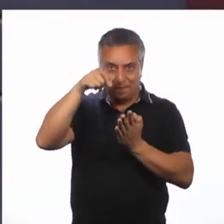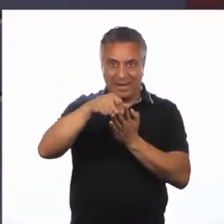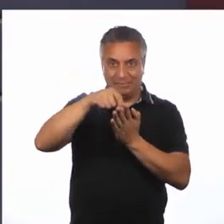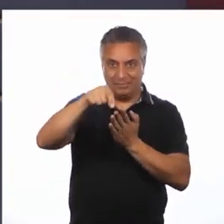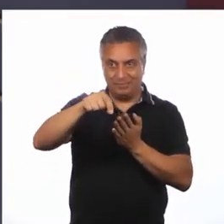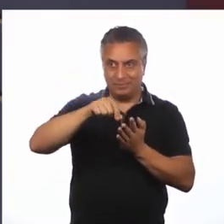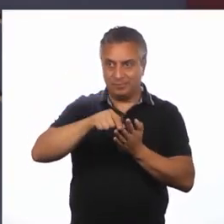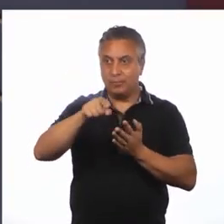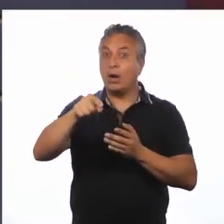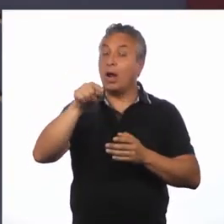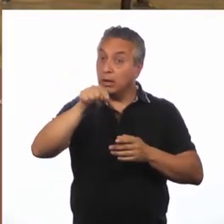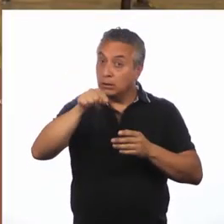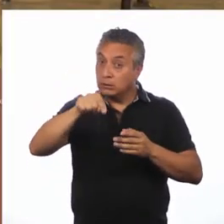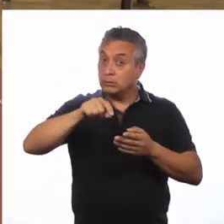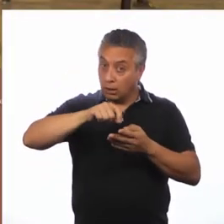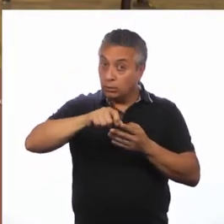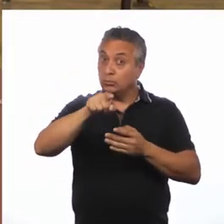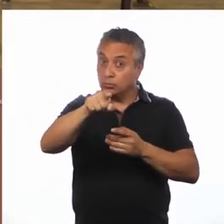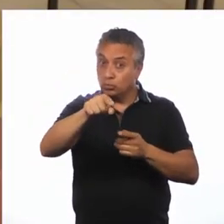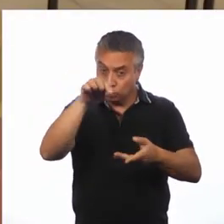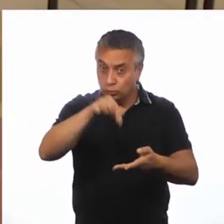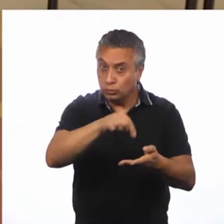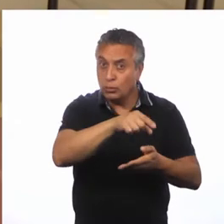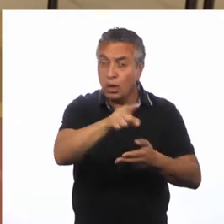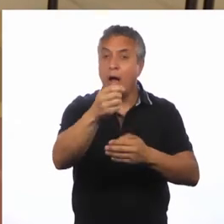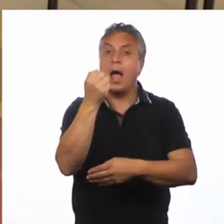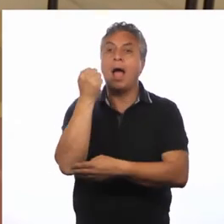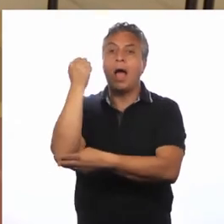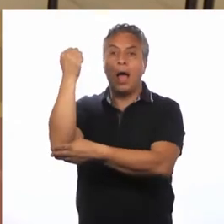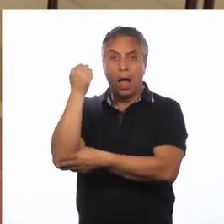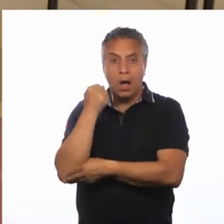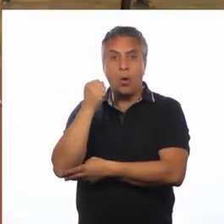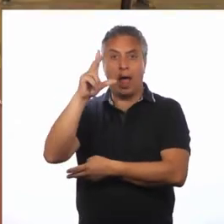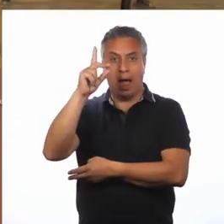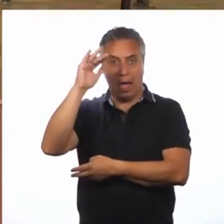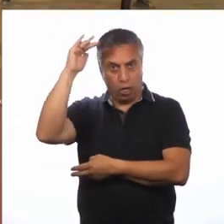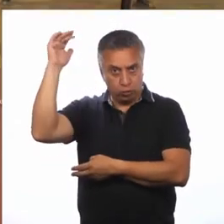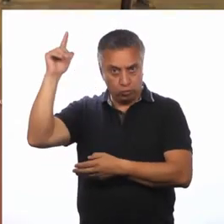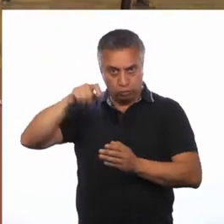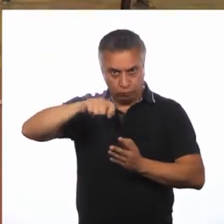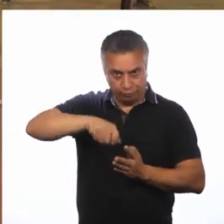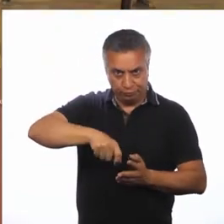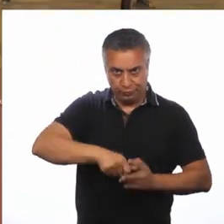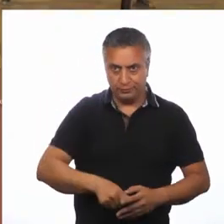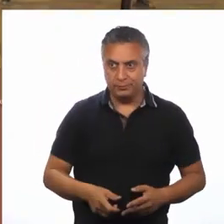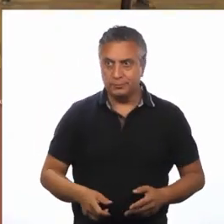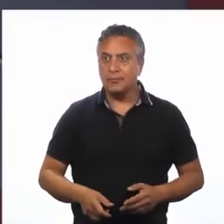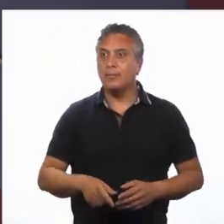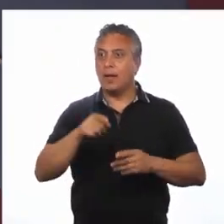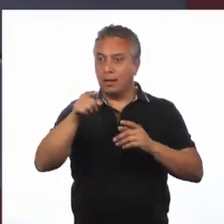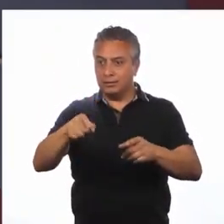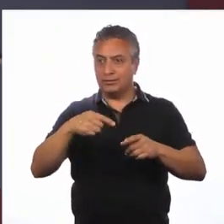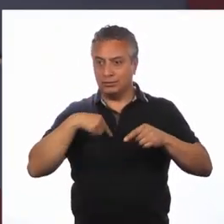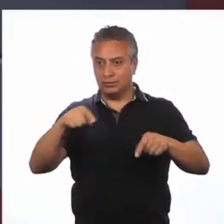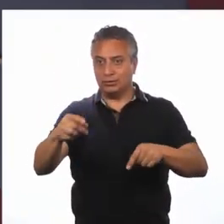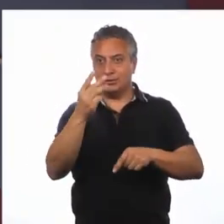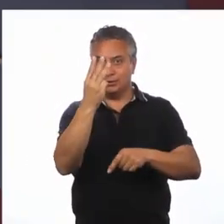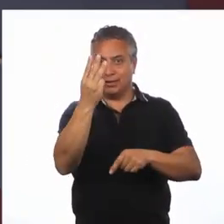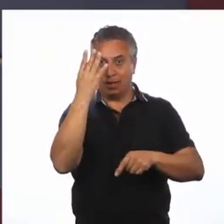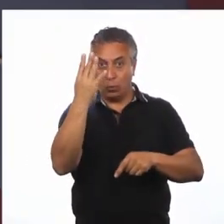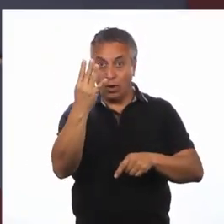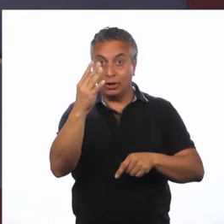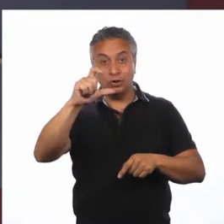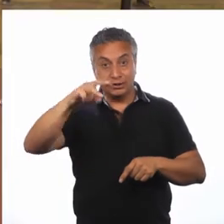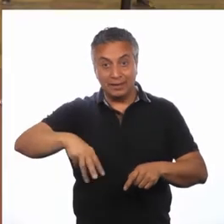Para hacer este procedimiento pide la ayuda a un adulto Tomaremos nuestras varillas de